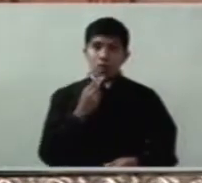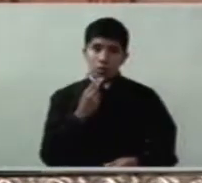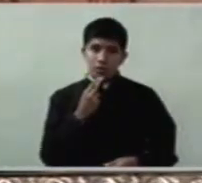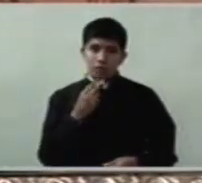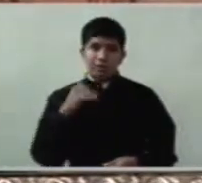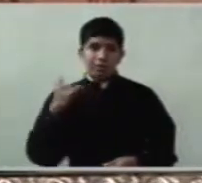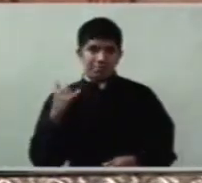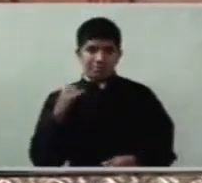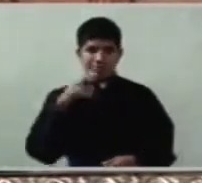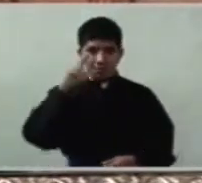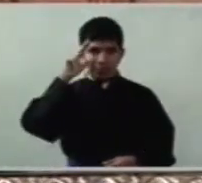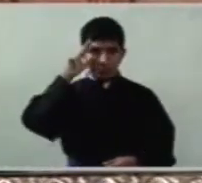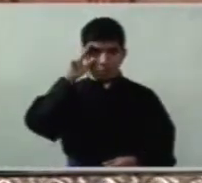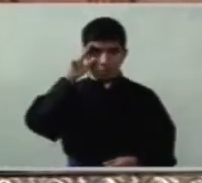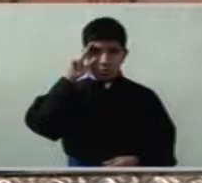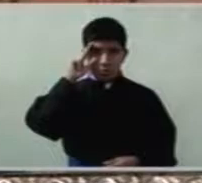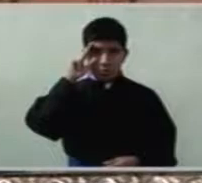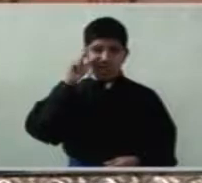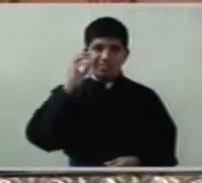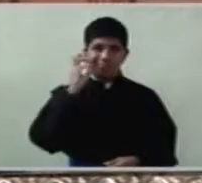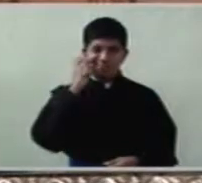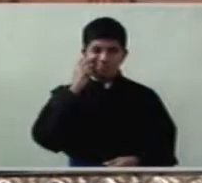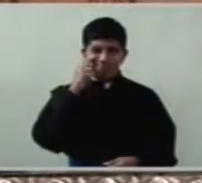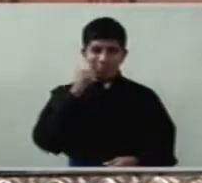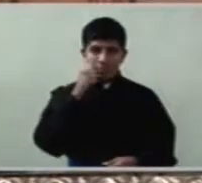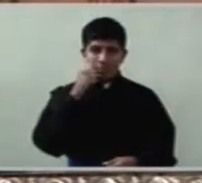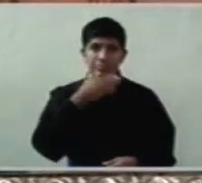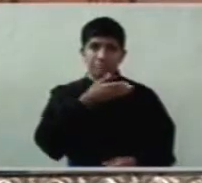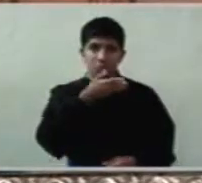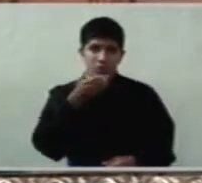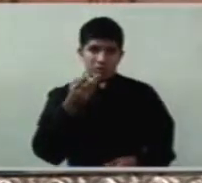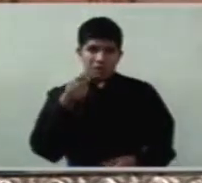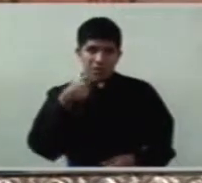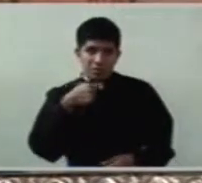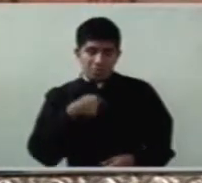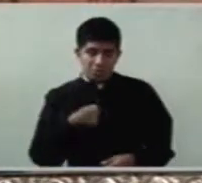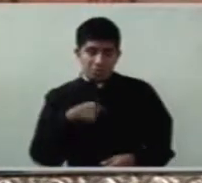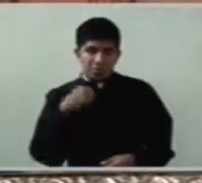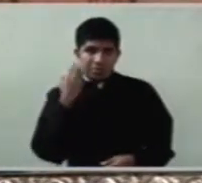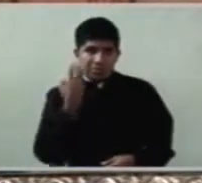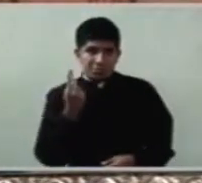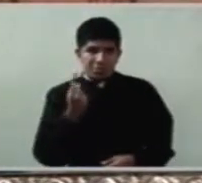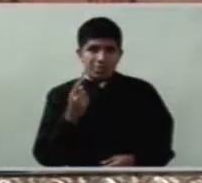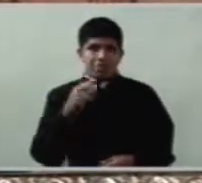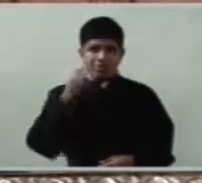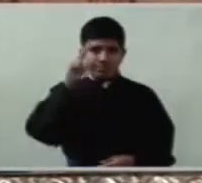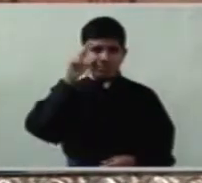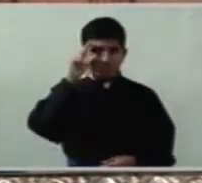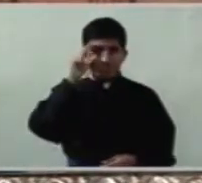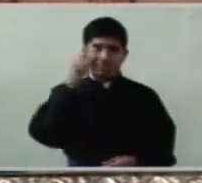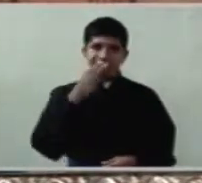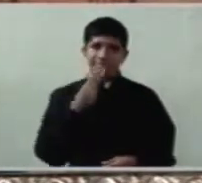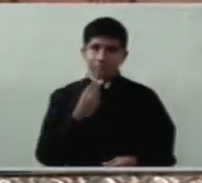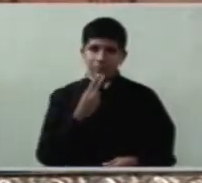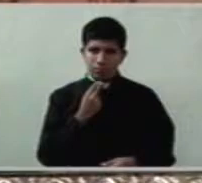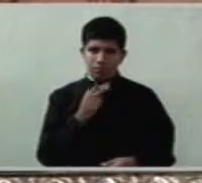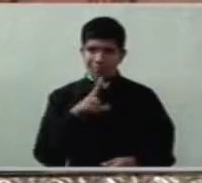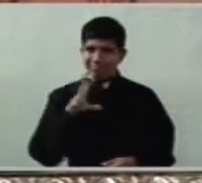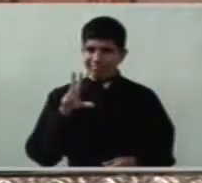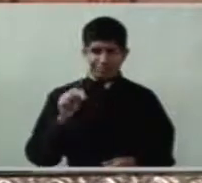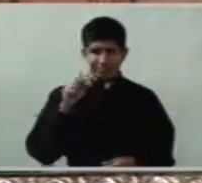Ustedes y yo queremos ser uvas dulces no queremos ser